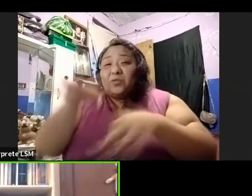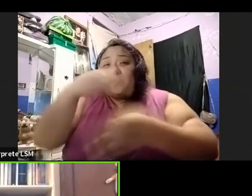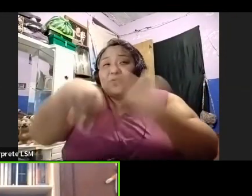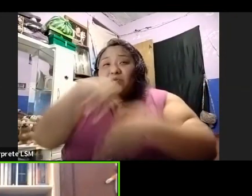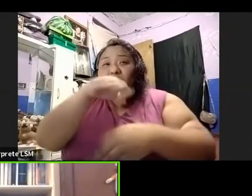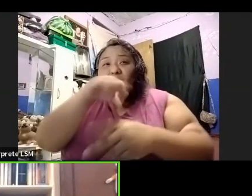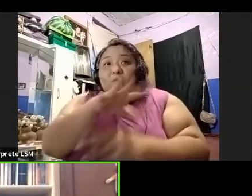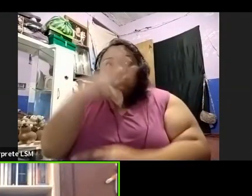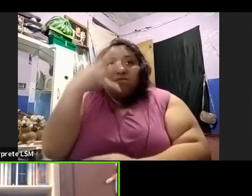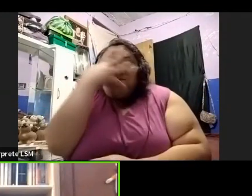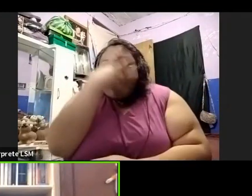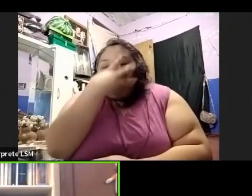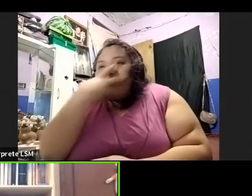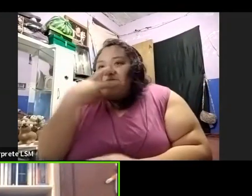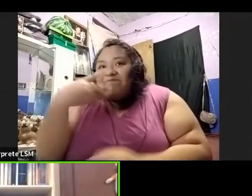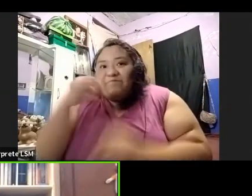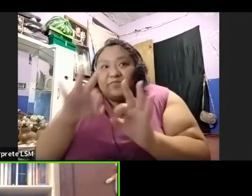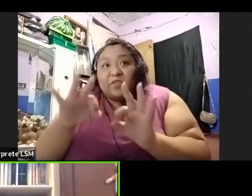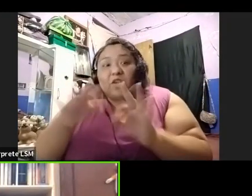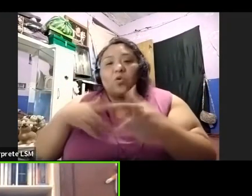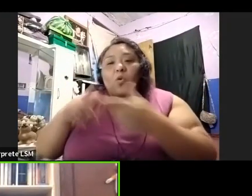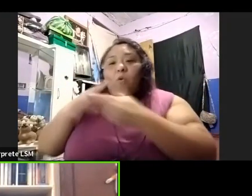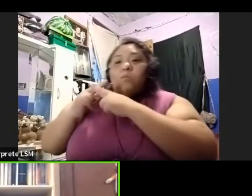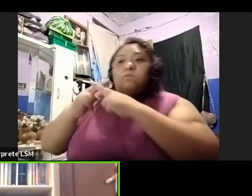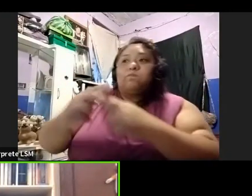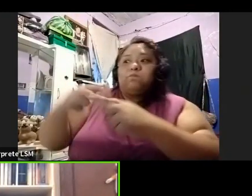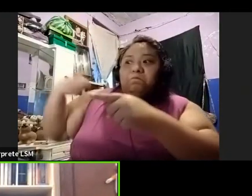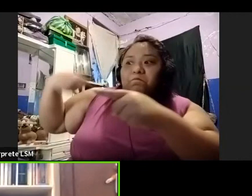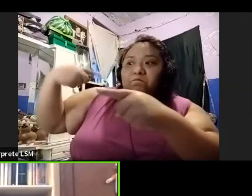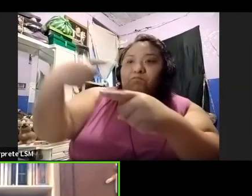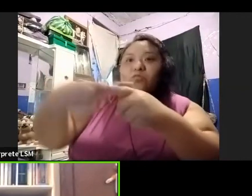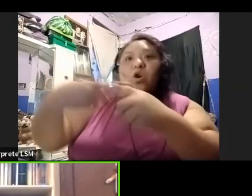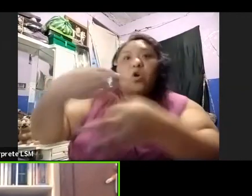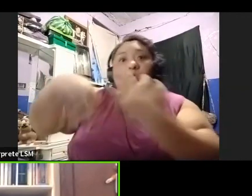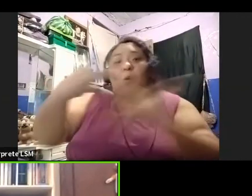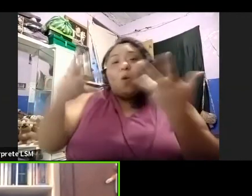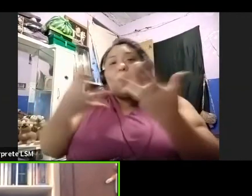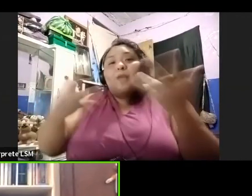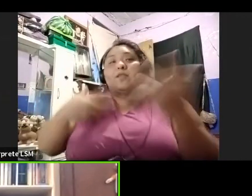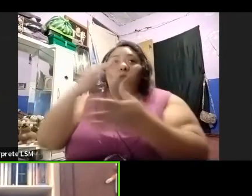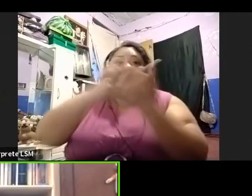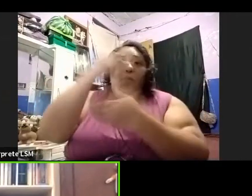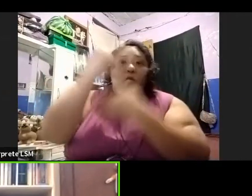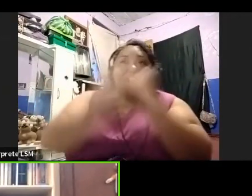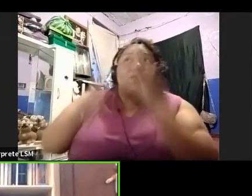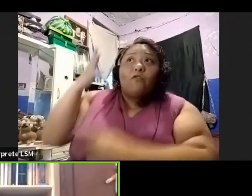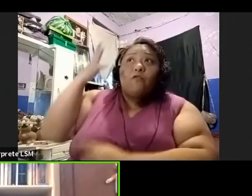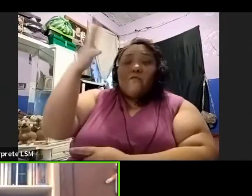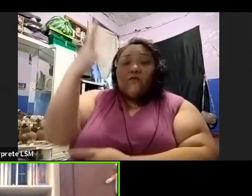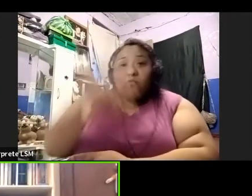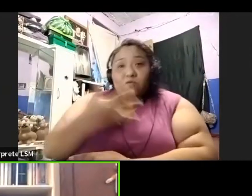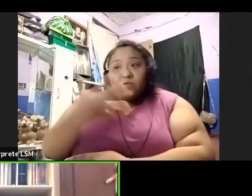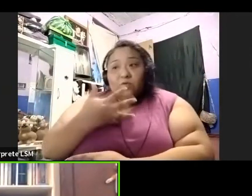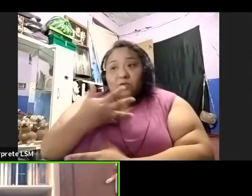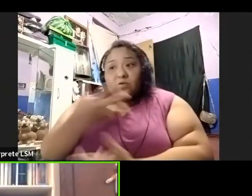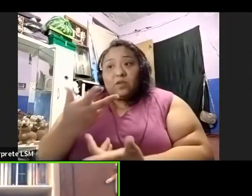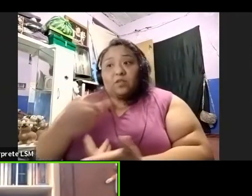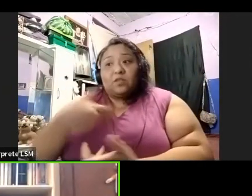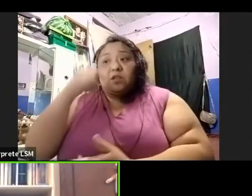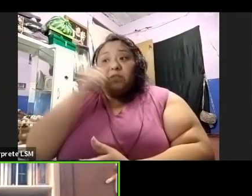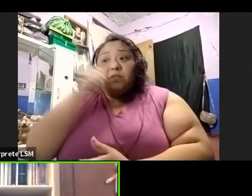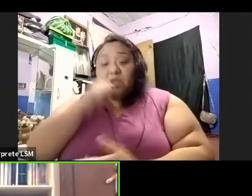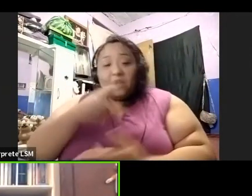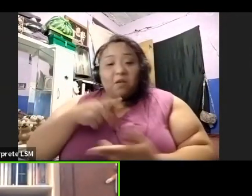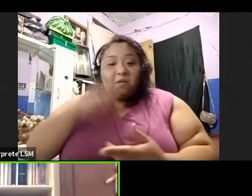la trayectoria. En fin, los proyectos futuros que tienes, pues son fantásticos.